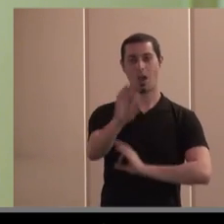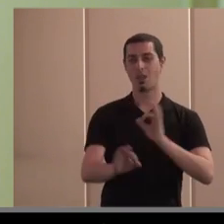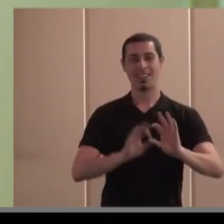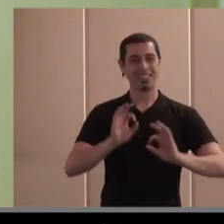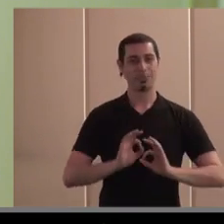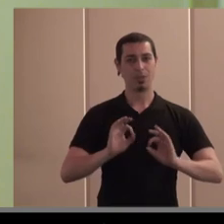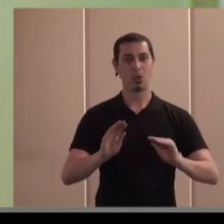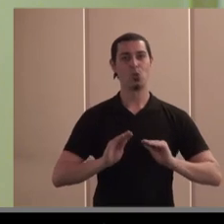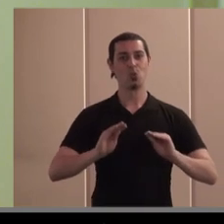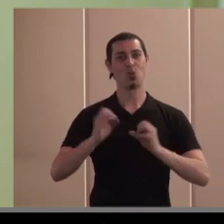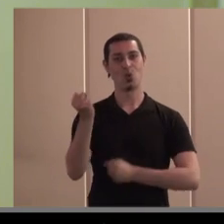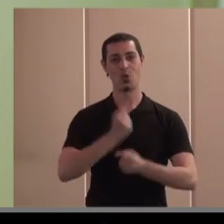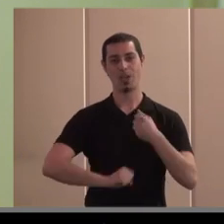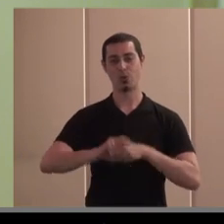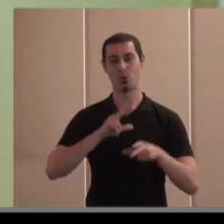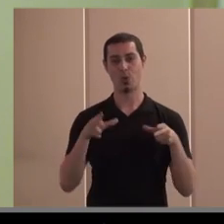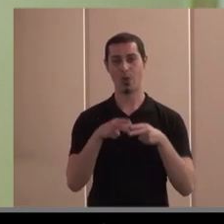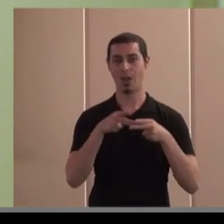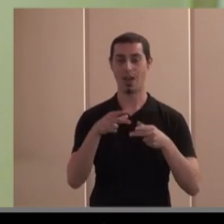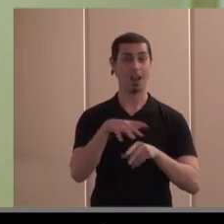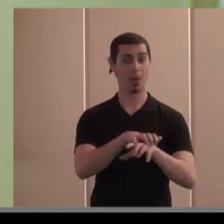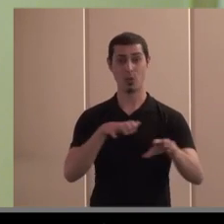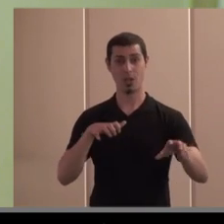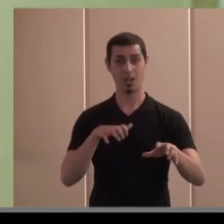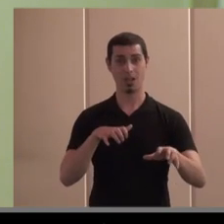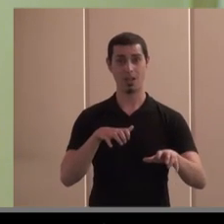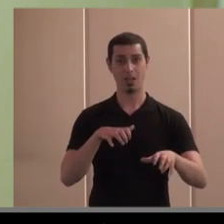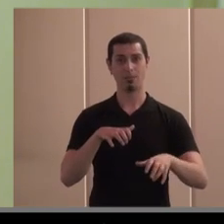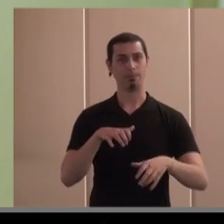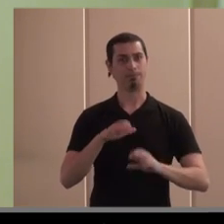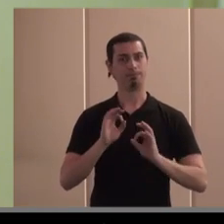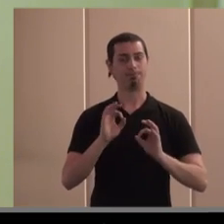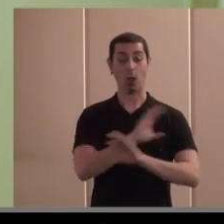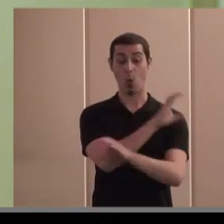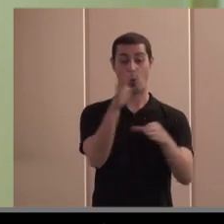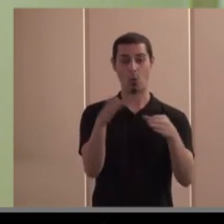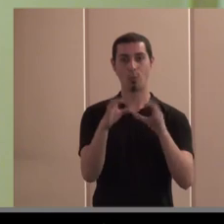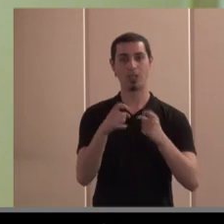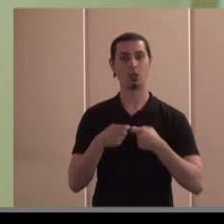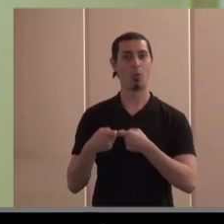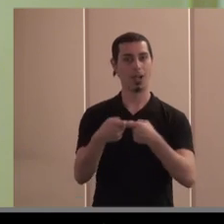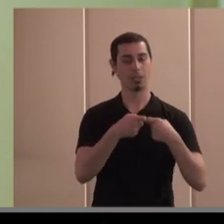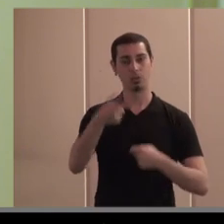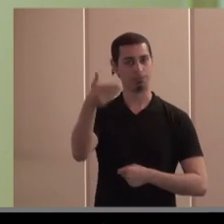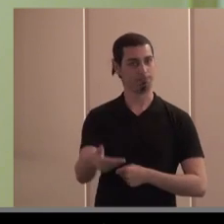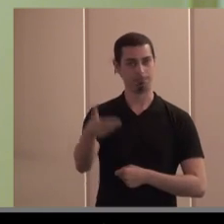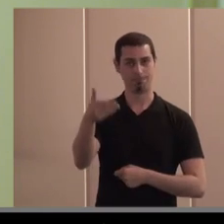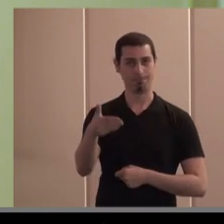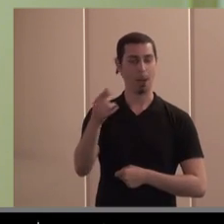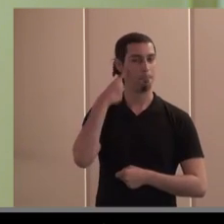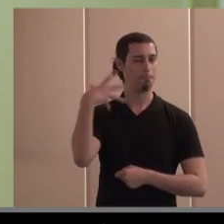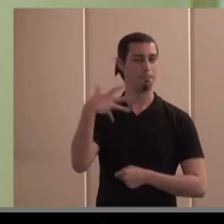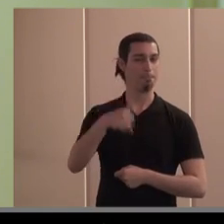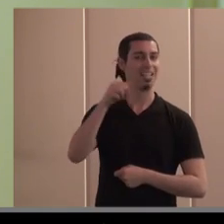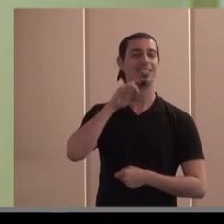específicos de la economía social muchos de ellos son grupos cooperativos importantes el más